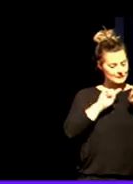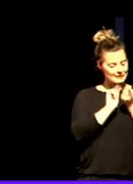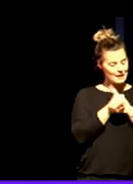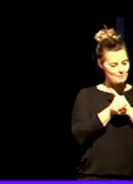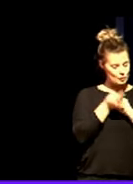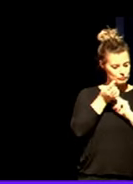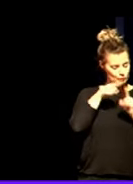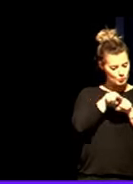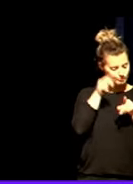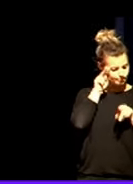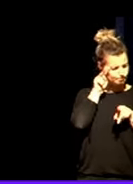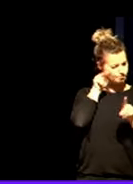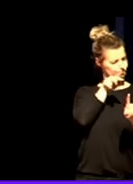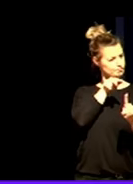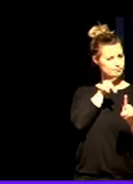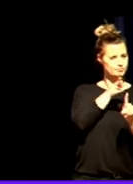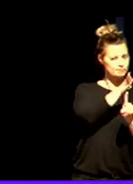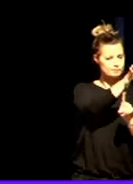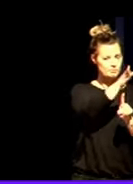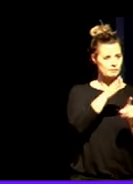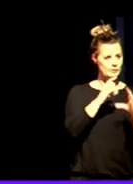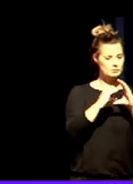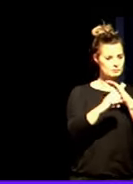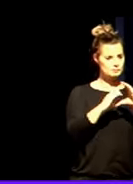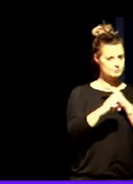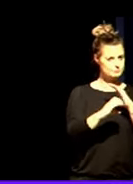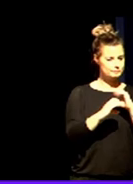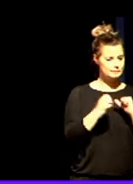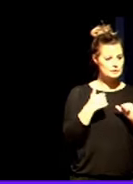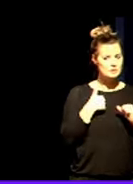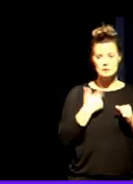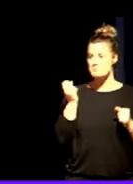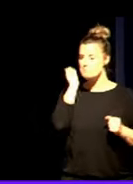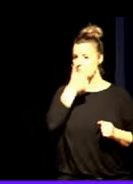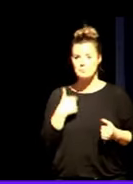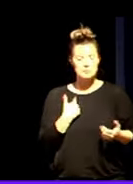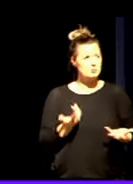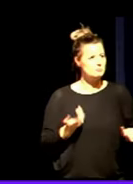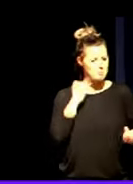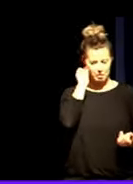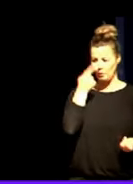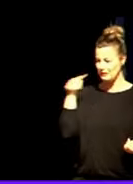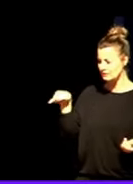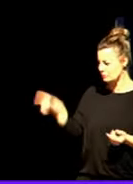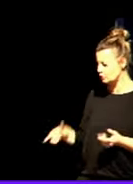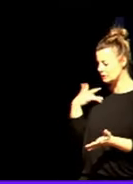No es una manipulación, es una comunicación. Afortunadamente me está comunicando, me estoy percatando de que esa persona está sufriendo